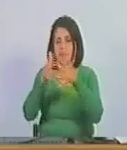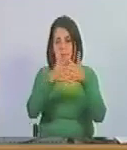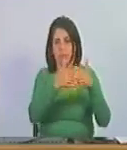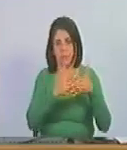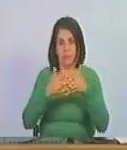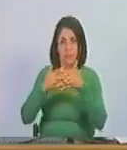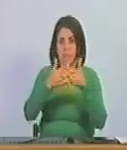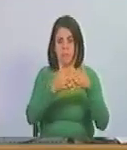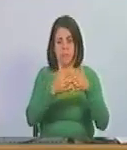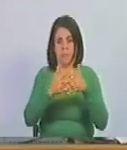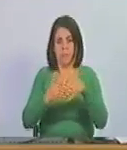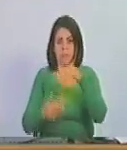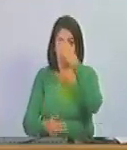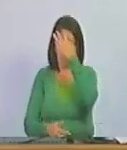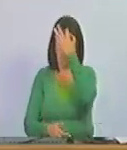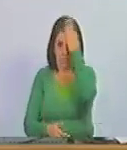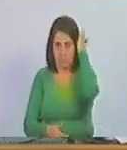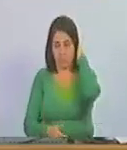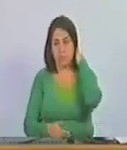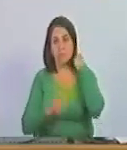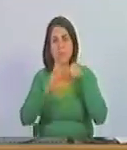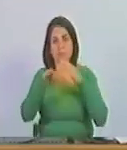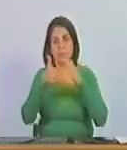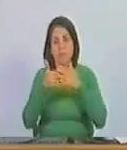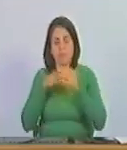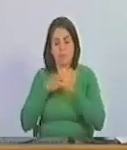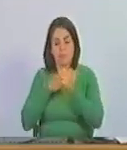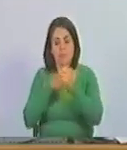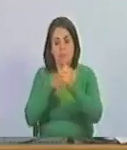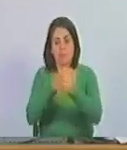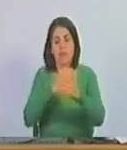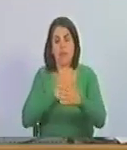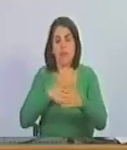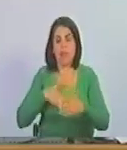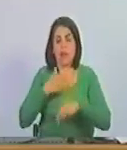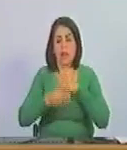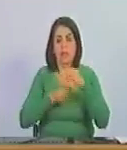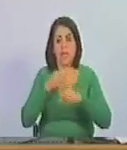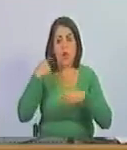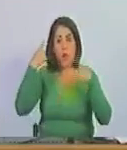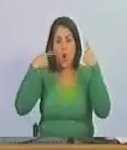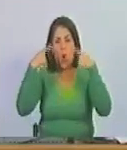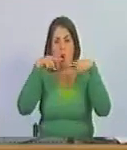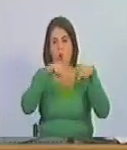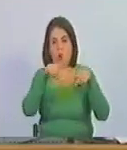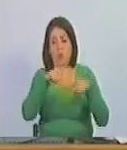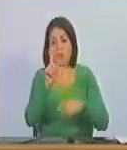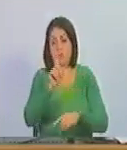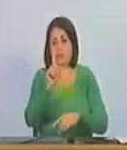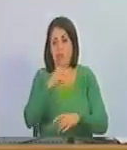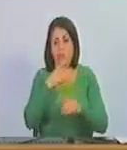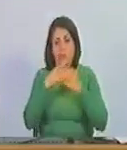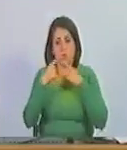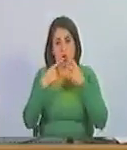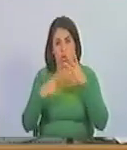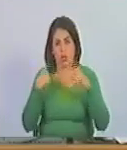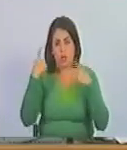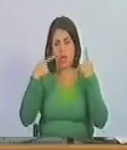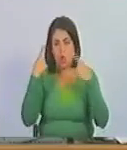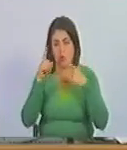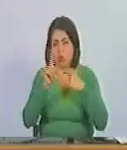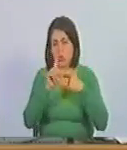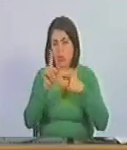Norteamericano, todo esto con la direccionalidad con la intención esto no fue una cosa de locos como dice la canción de Héctor Lavó